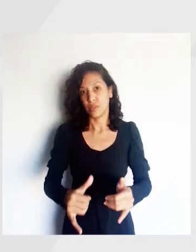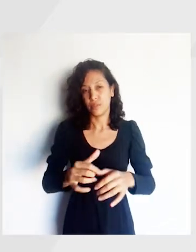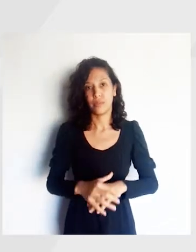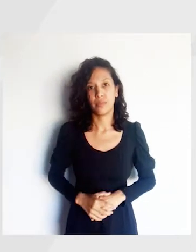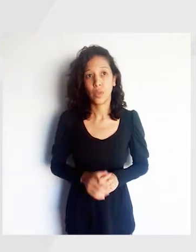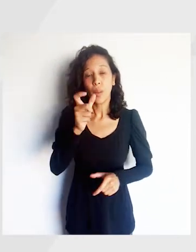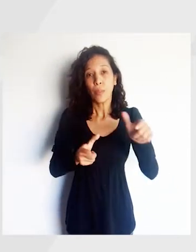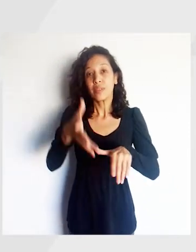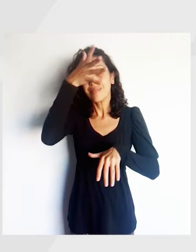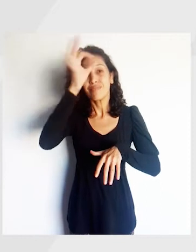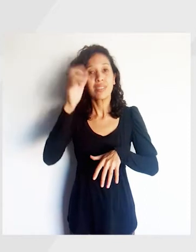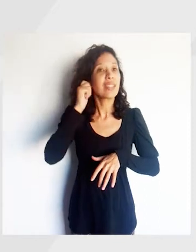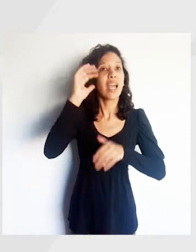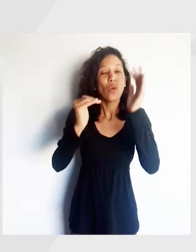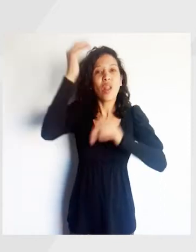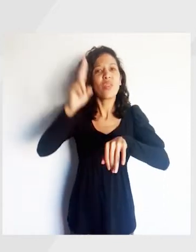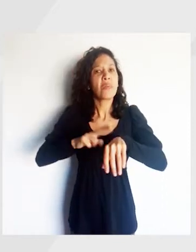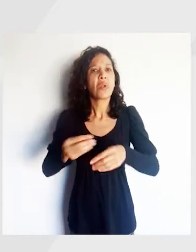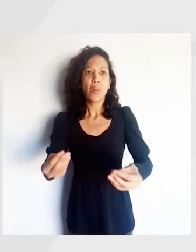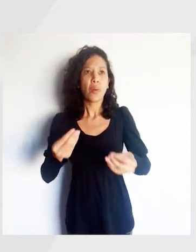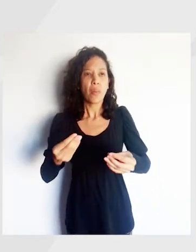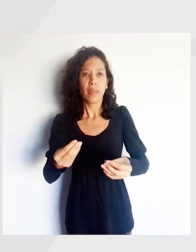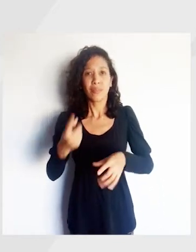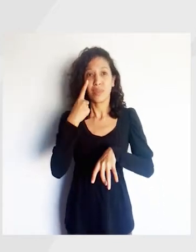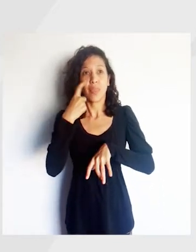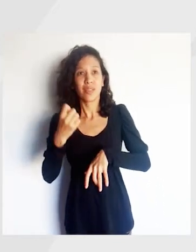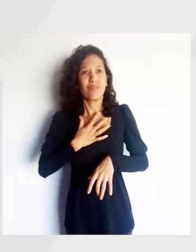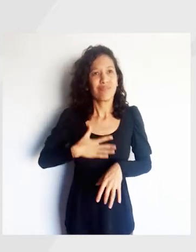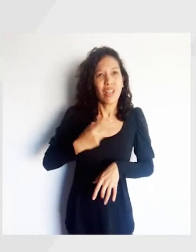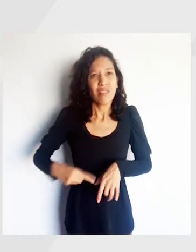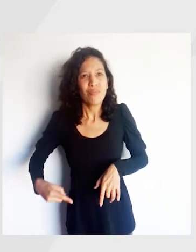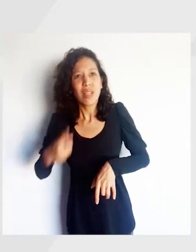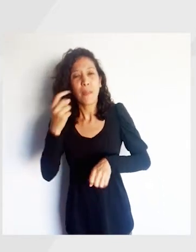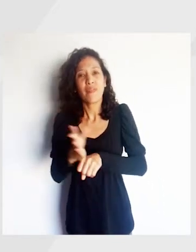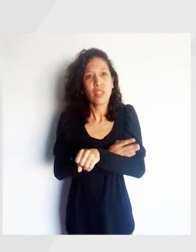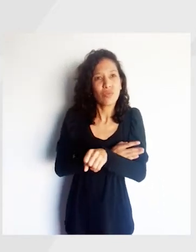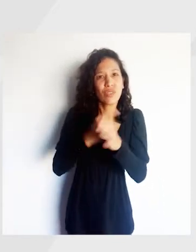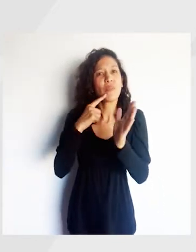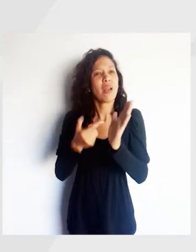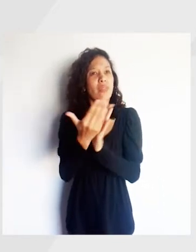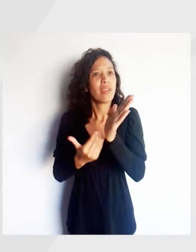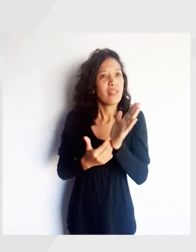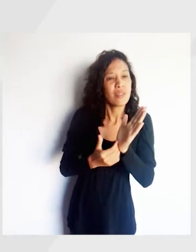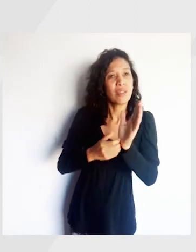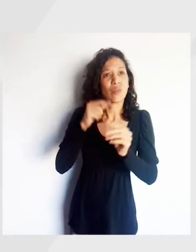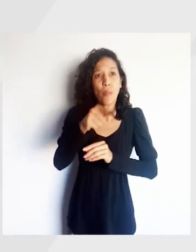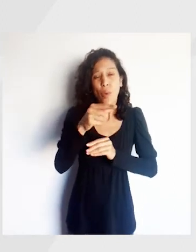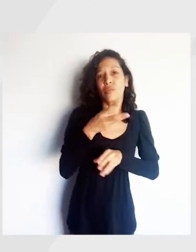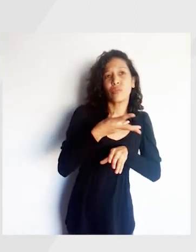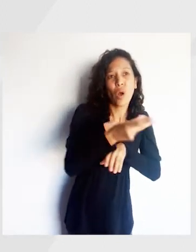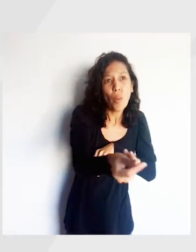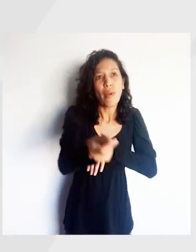respiratoria. Se recomienda que hagan las personas mayores de 60 años. Tened en cuenta los síntomas y medidas de prevención.